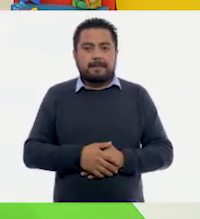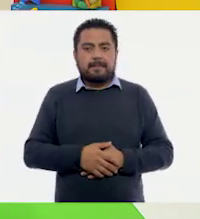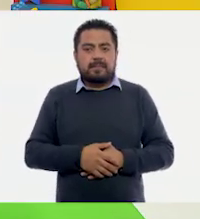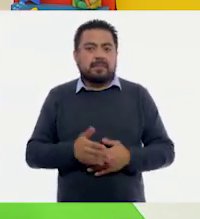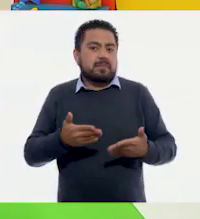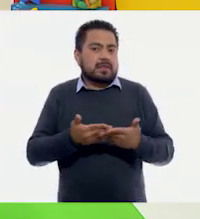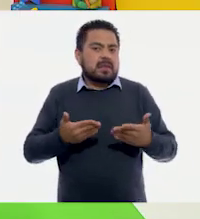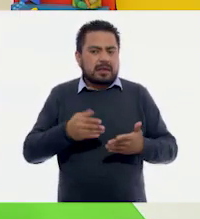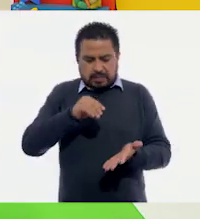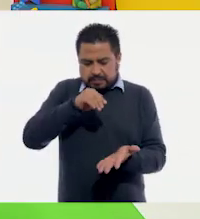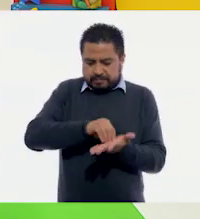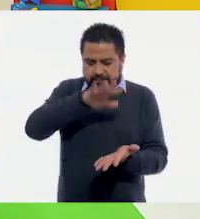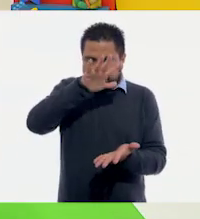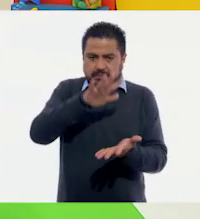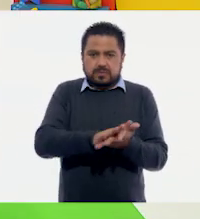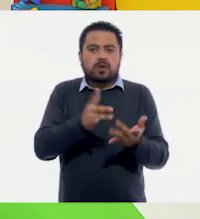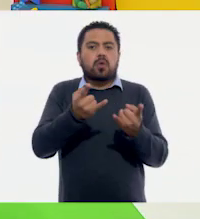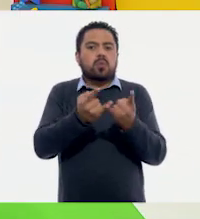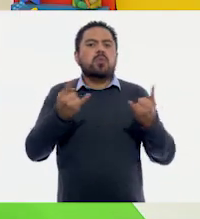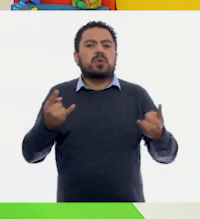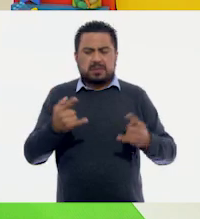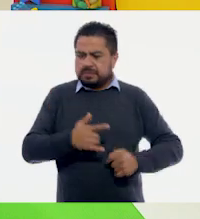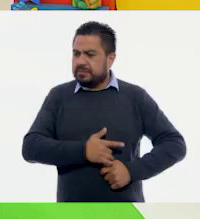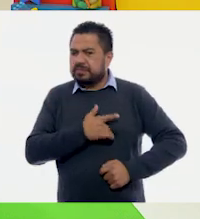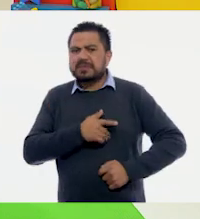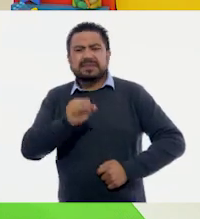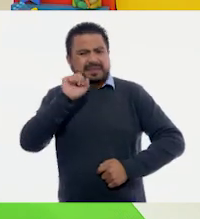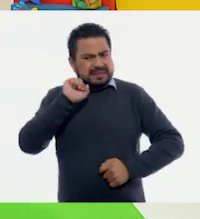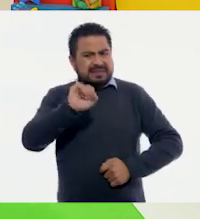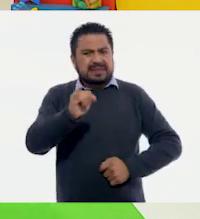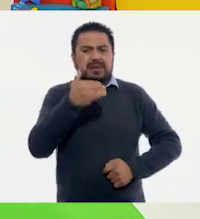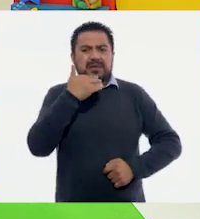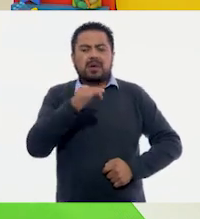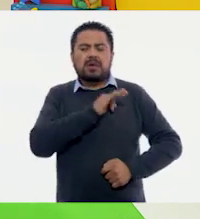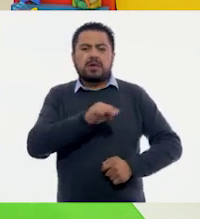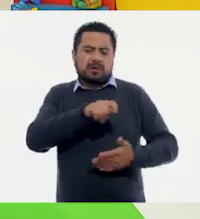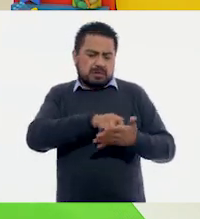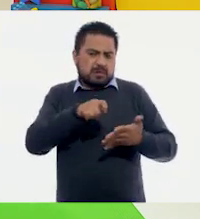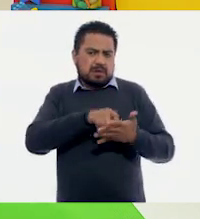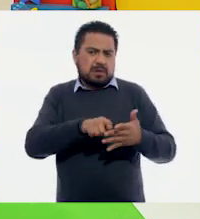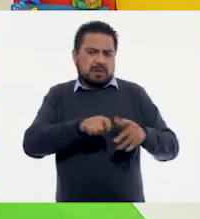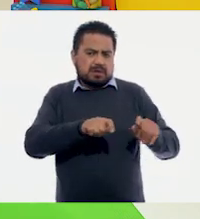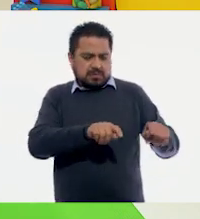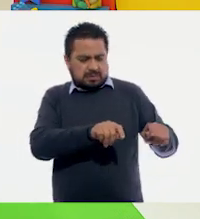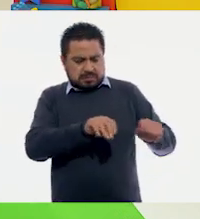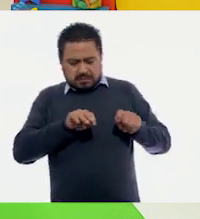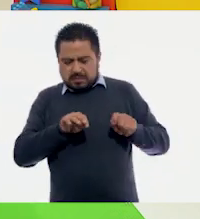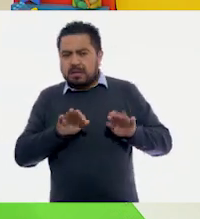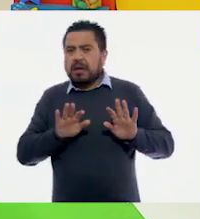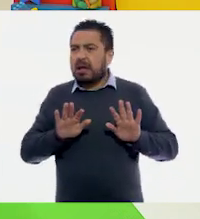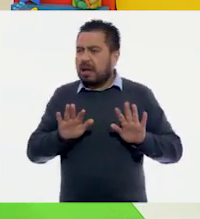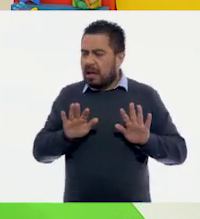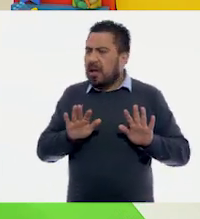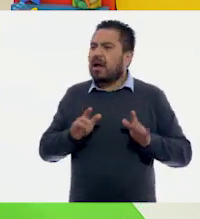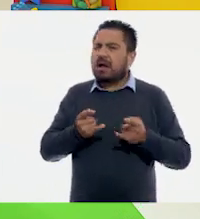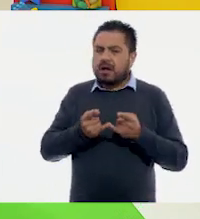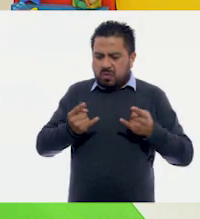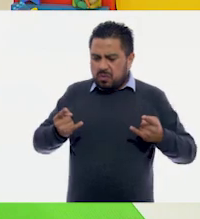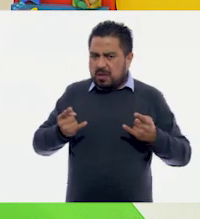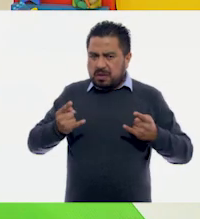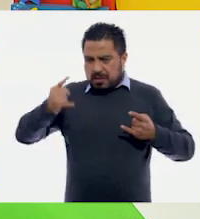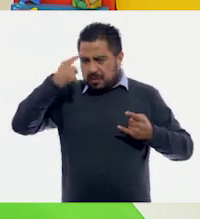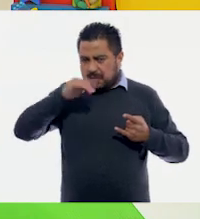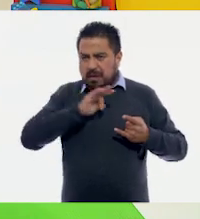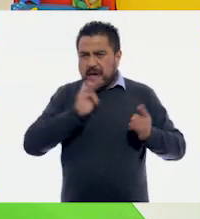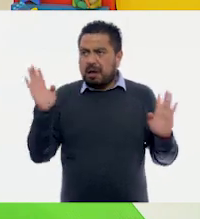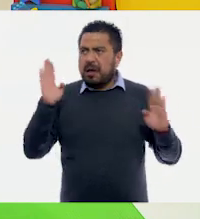Vamos a registrar nuestro cuento, ¿te parece? Me parece muy bien. ¿Puedes ir por el fichero, por favor? ¡Claro que sí! Fichero de cuentos para registrar.